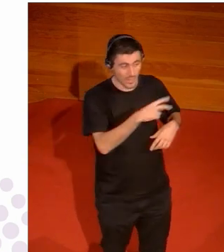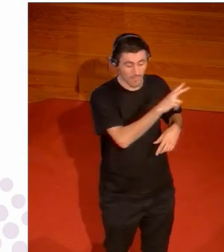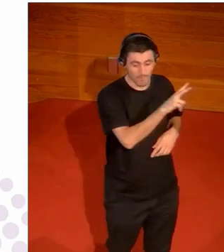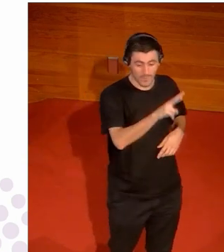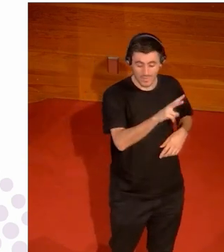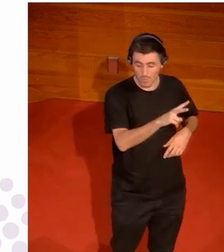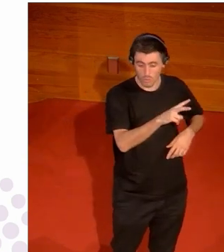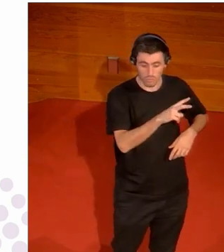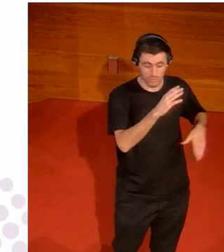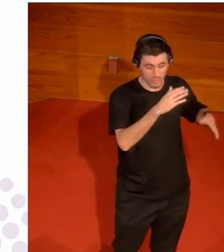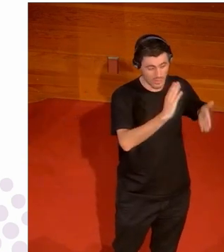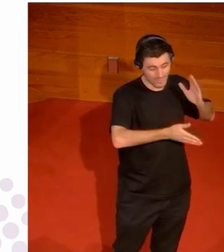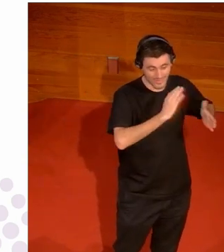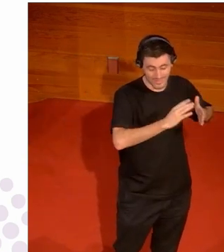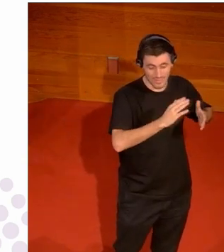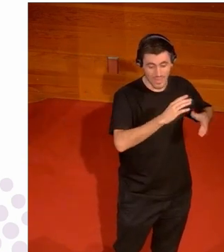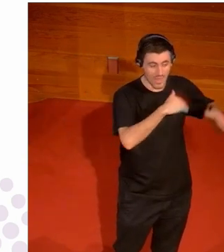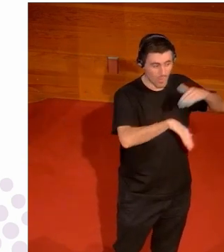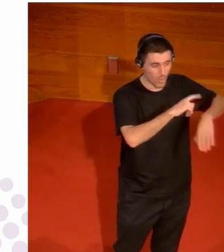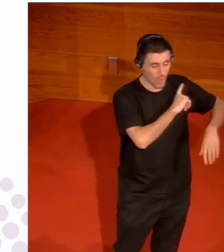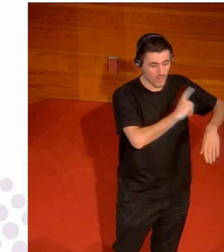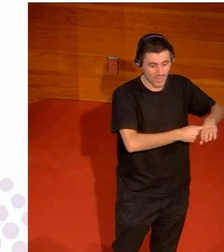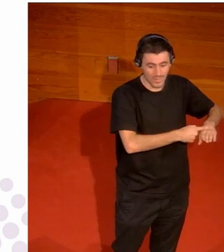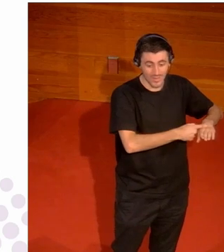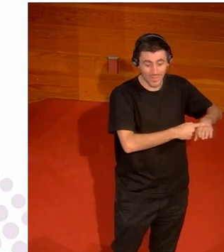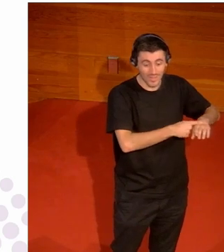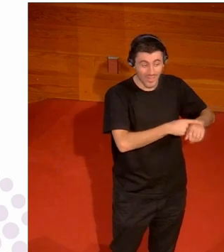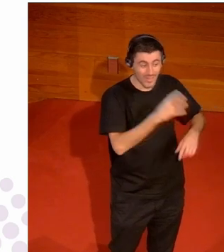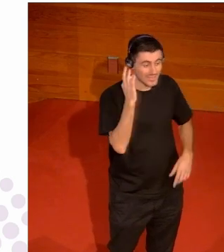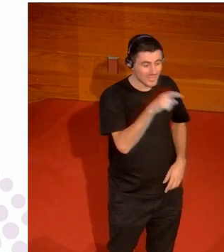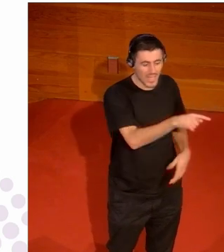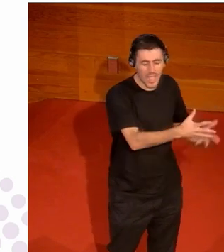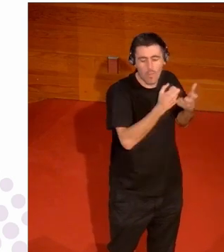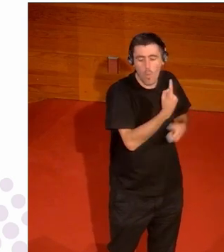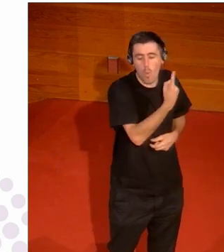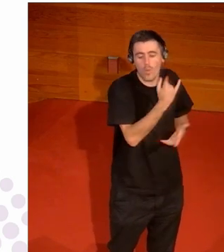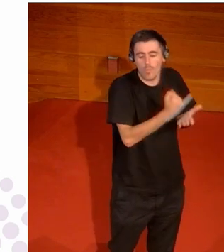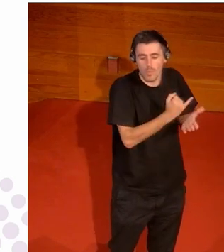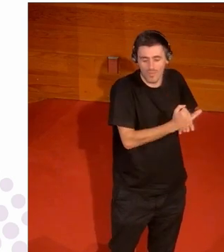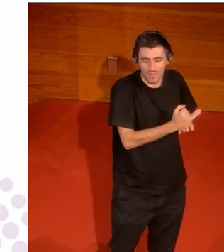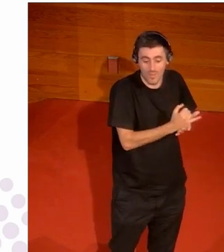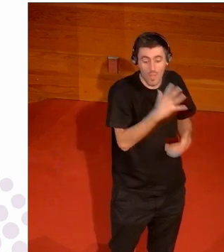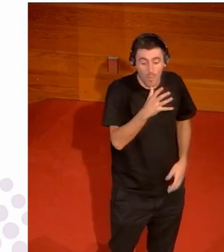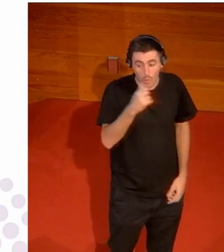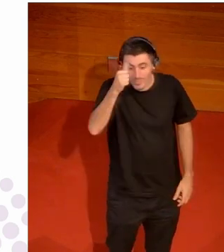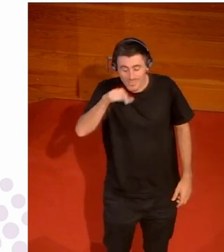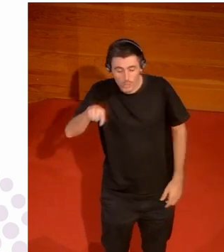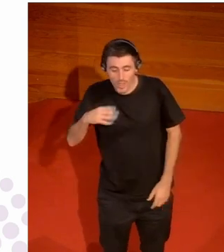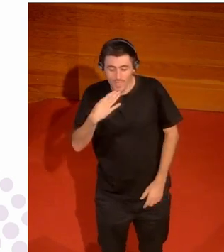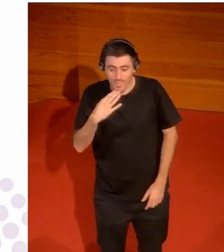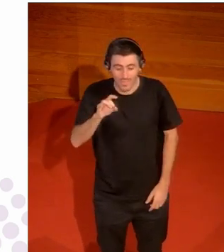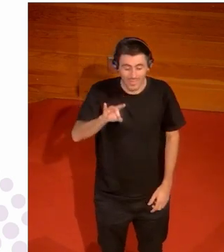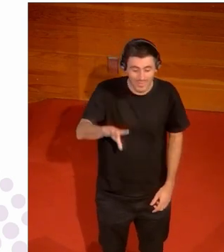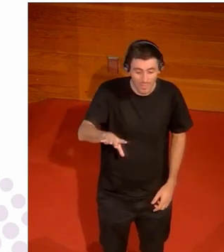atletas y nadadoras olímpicas ellas solo hubieran ganado una prueba porque ellos entre 15 y 18 años tenían mejores resultados que ellas que